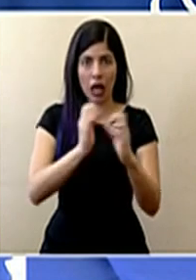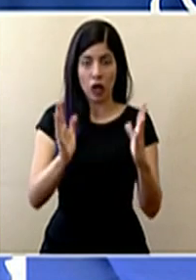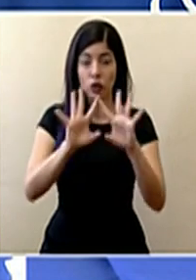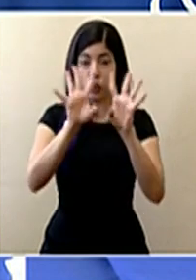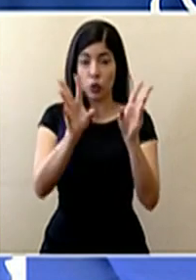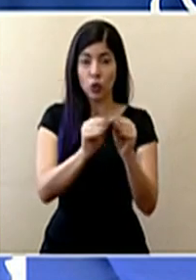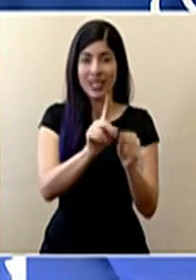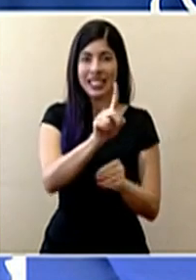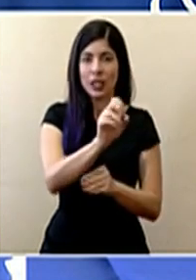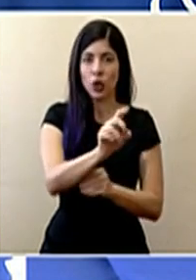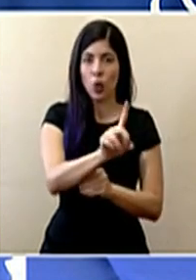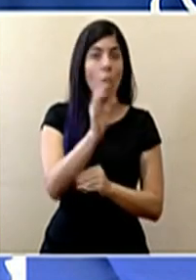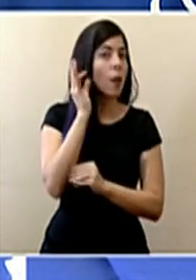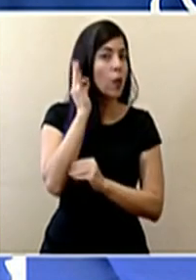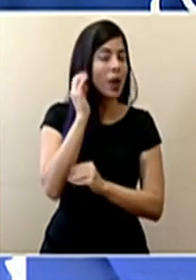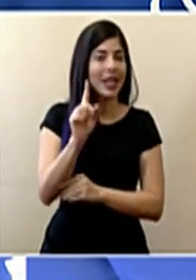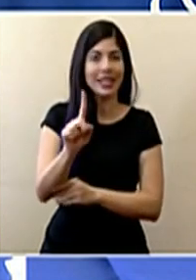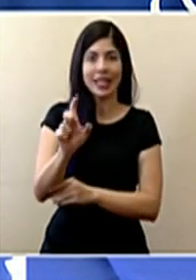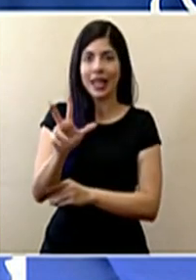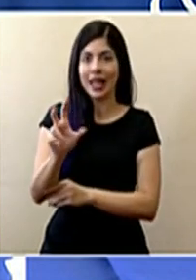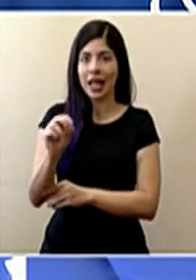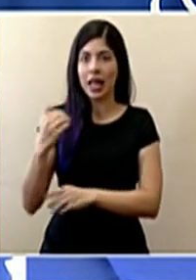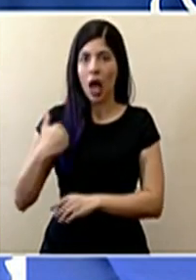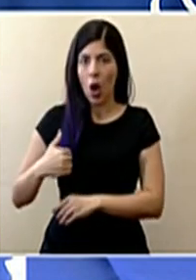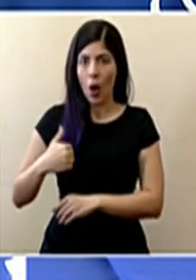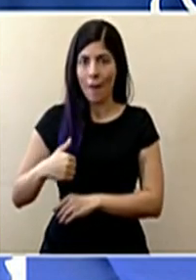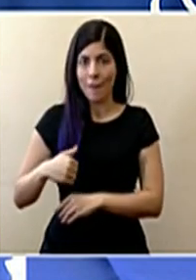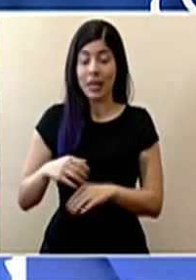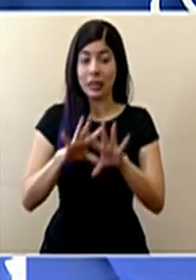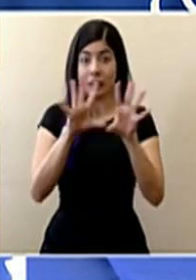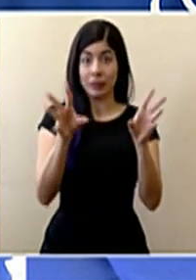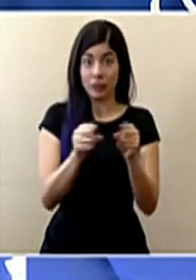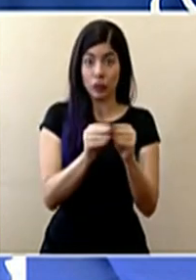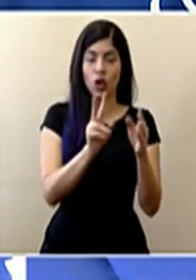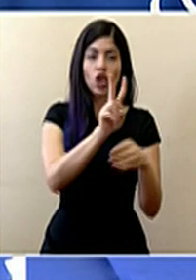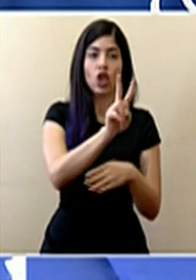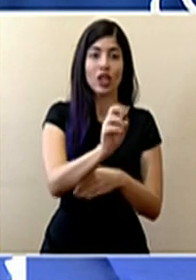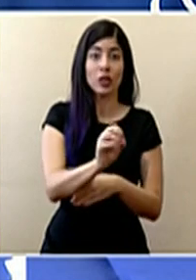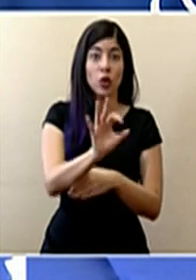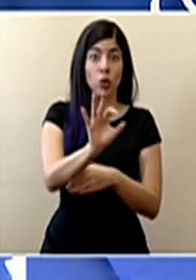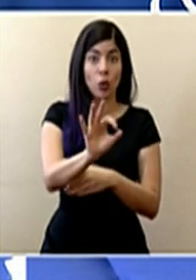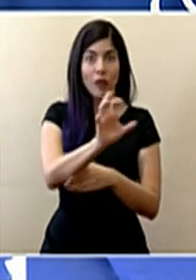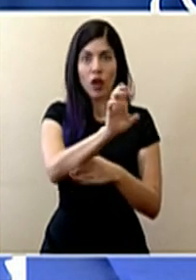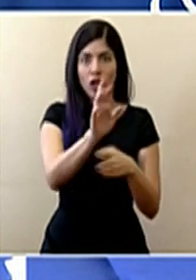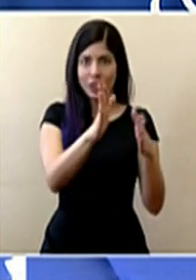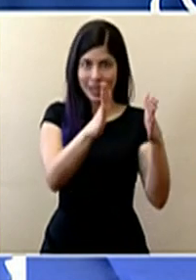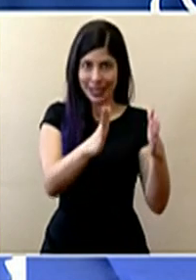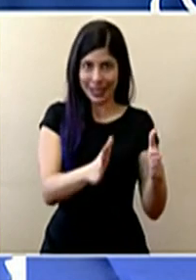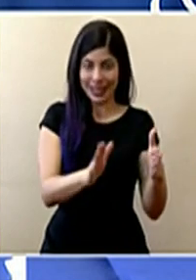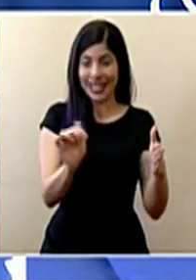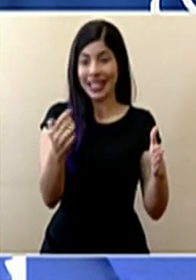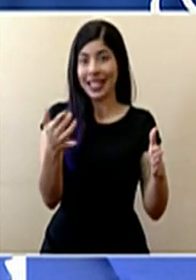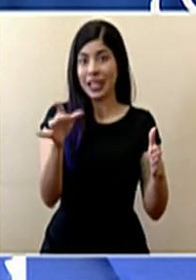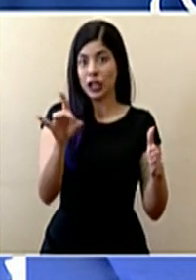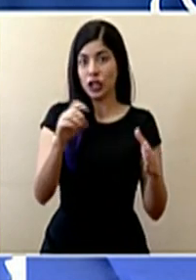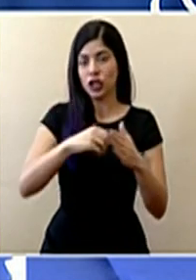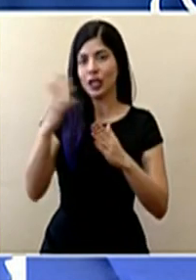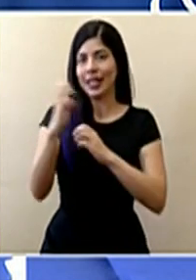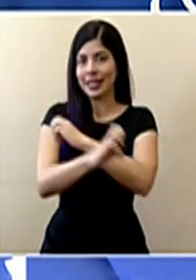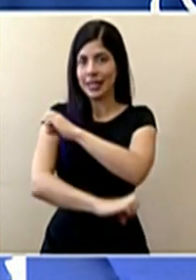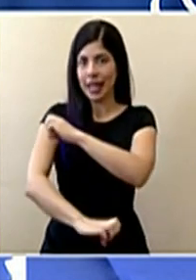101 mujeres y 130 hombres, de los cuales 209 son costarricenses y 18 son